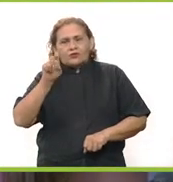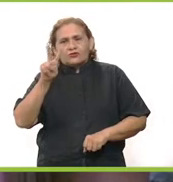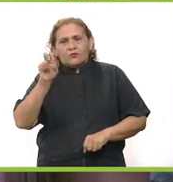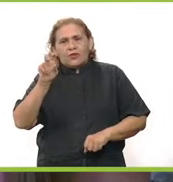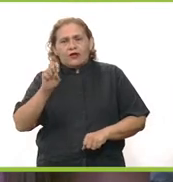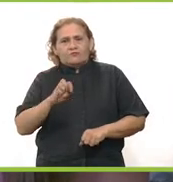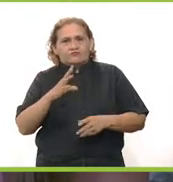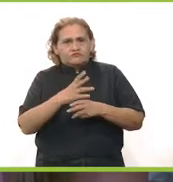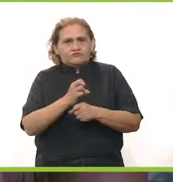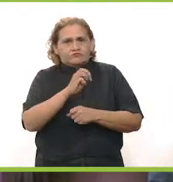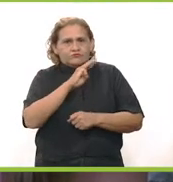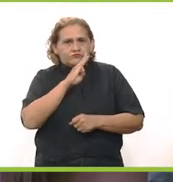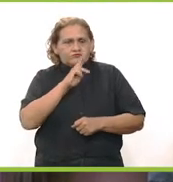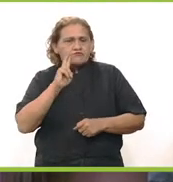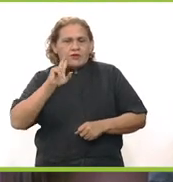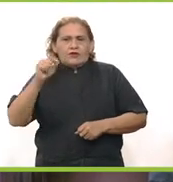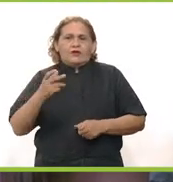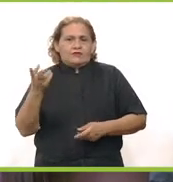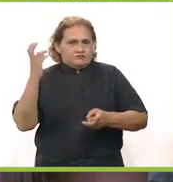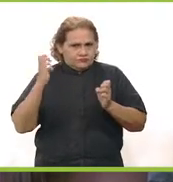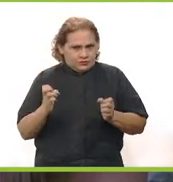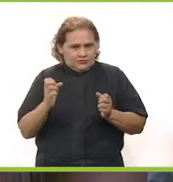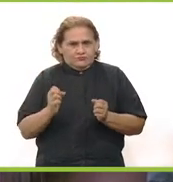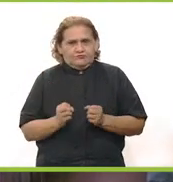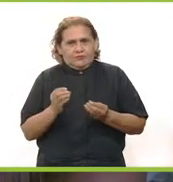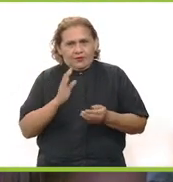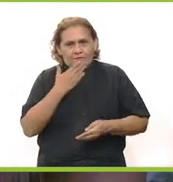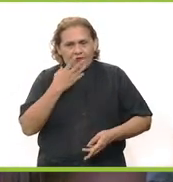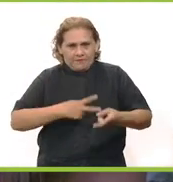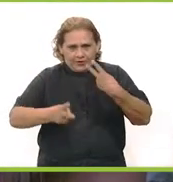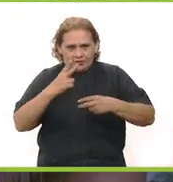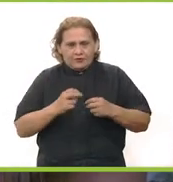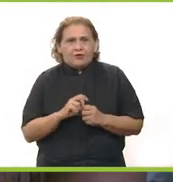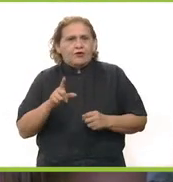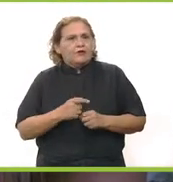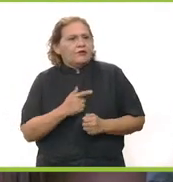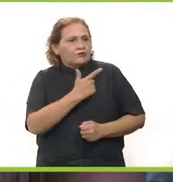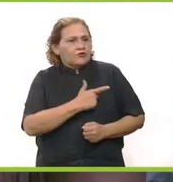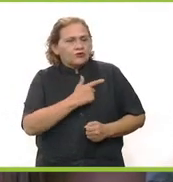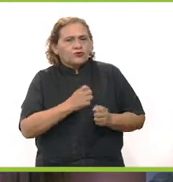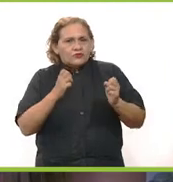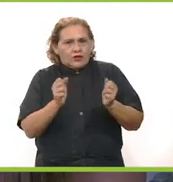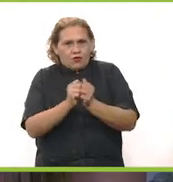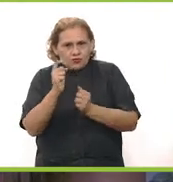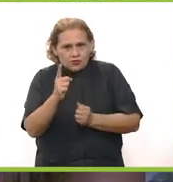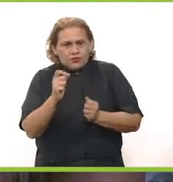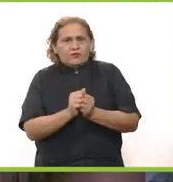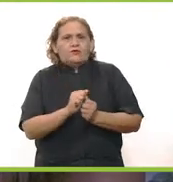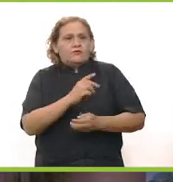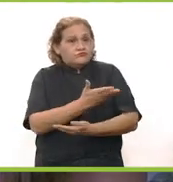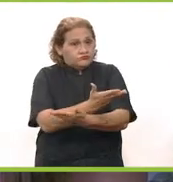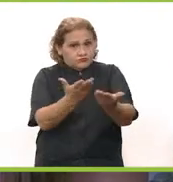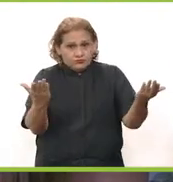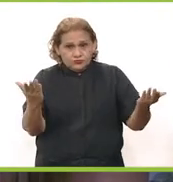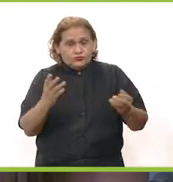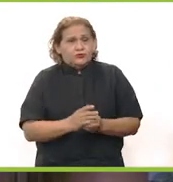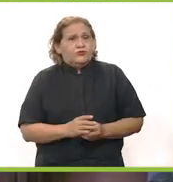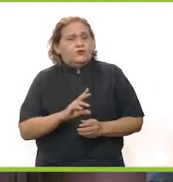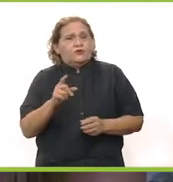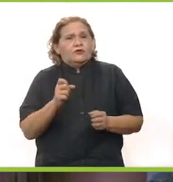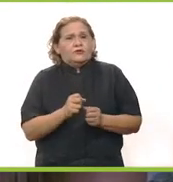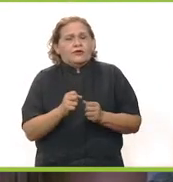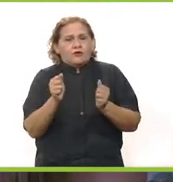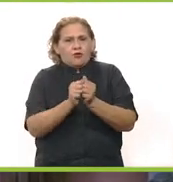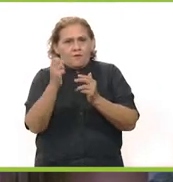estado, Mauricio Vila Dozal, qué gusto que nos acompañe, una ocasión más, bienvenido. Al contrario, Libden, un gusto poder estar contigo, con todo tu